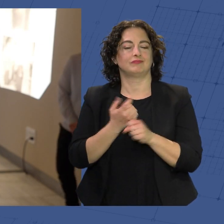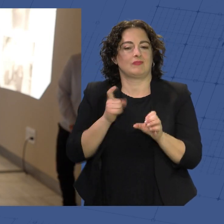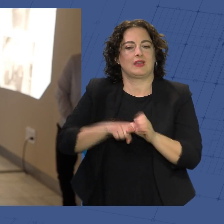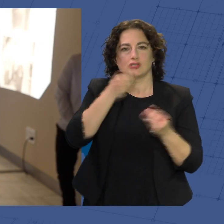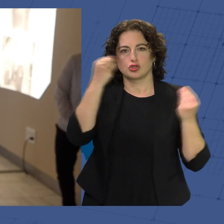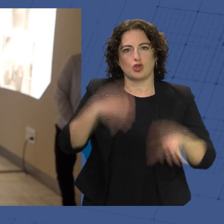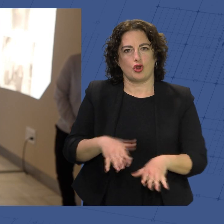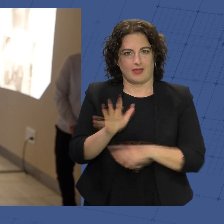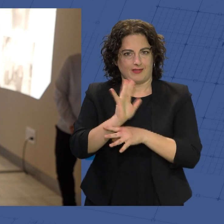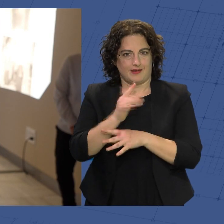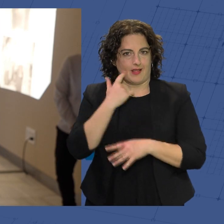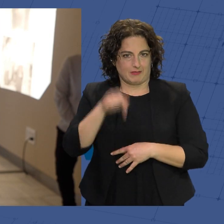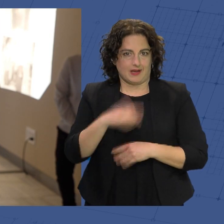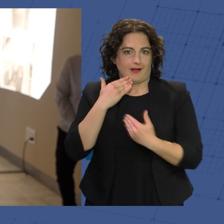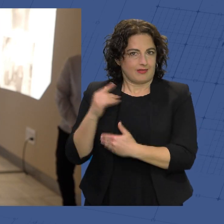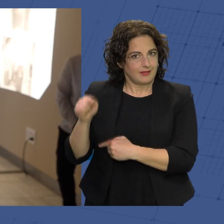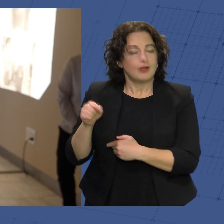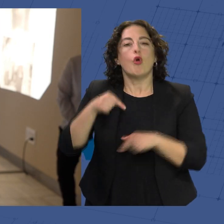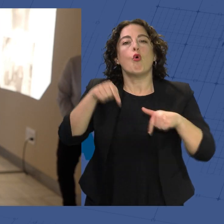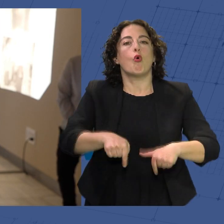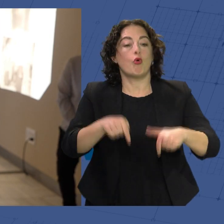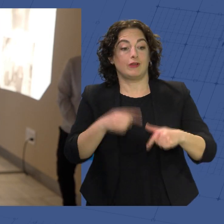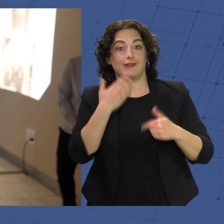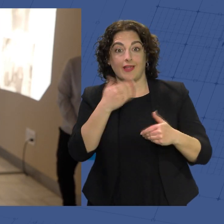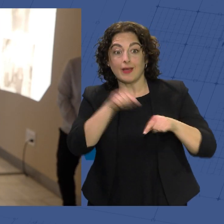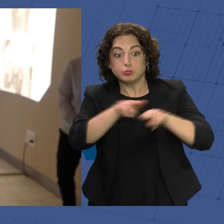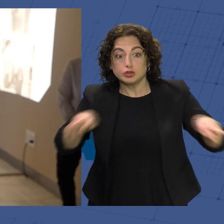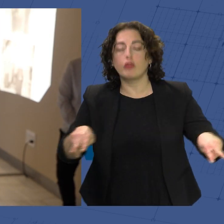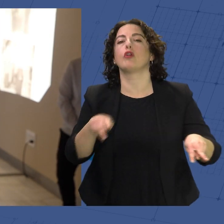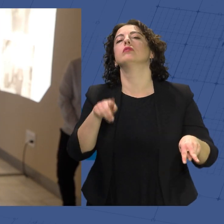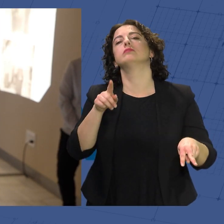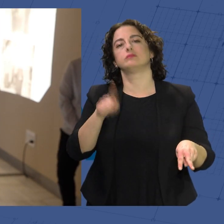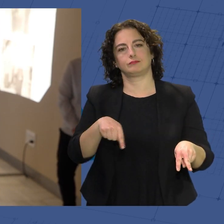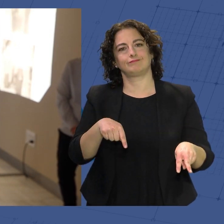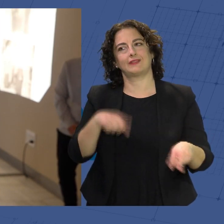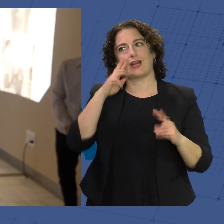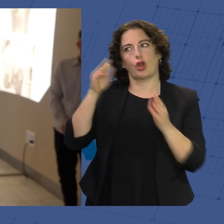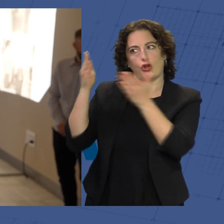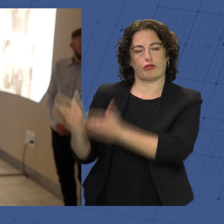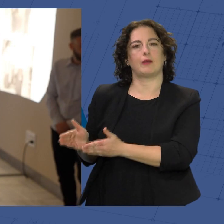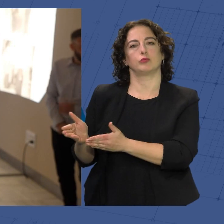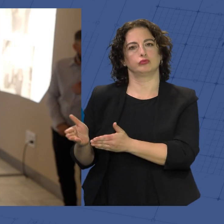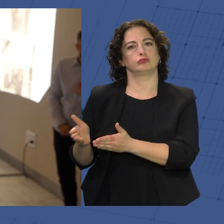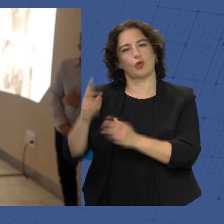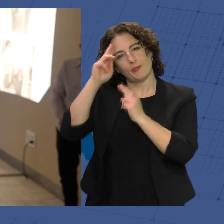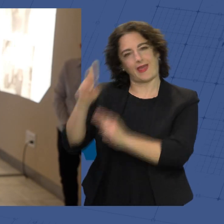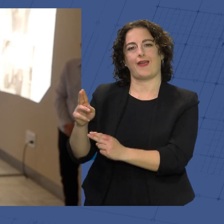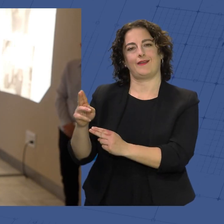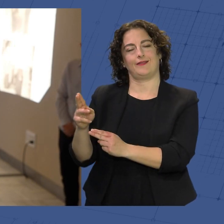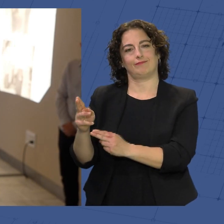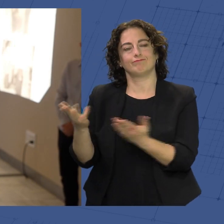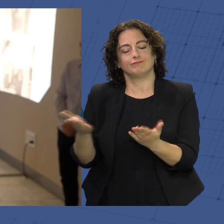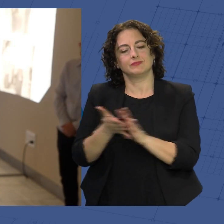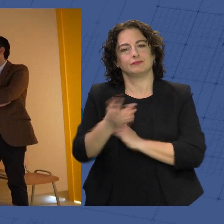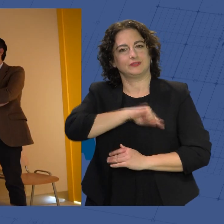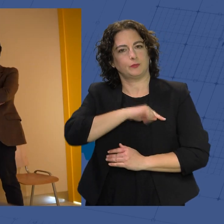historia del cine de Almería y que hoy a través de esta exposición pues también les reconocemos, les homenajeamos y nos sentimos